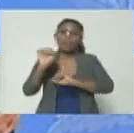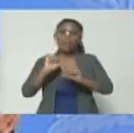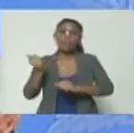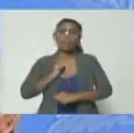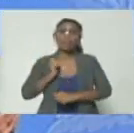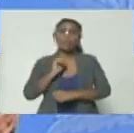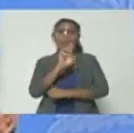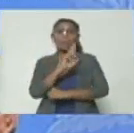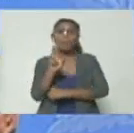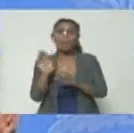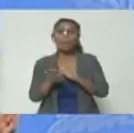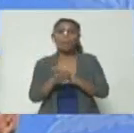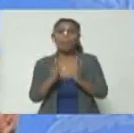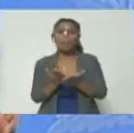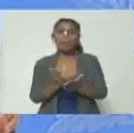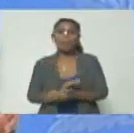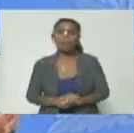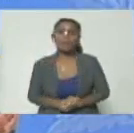República del mundo